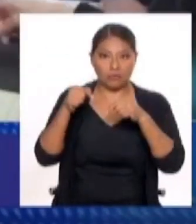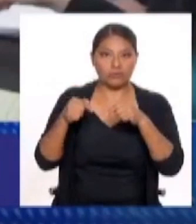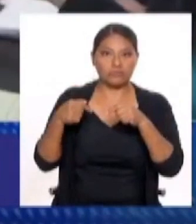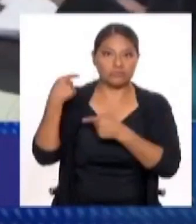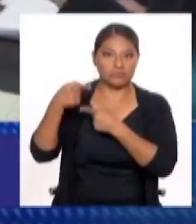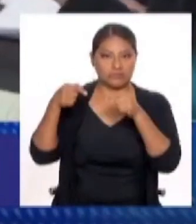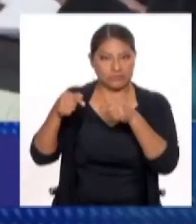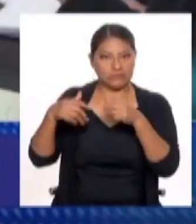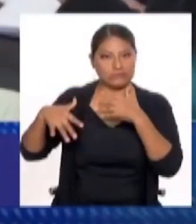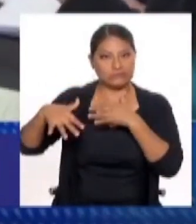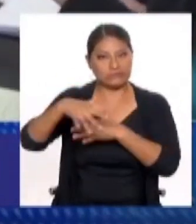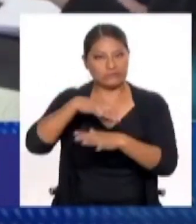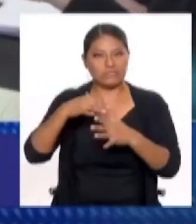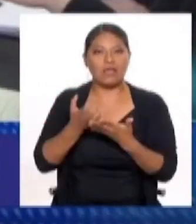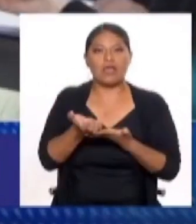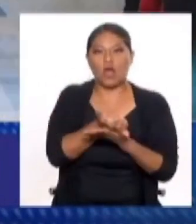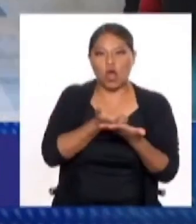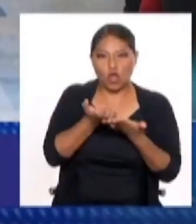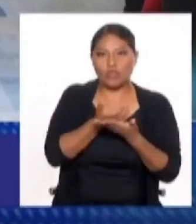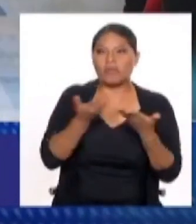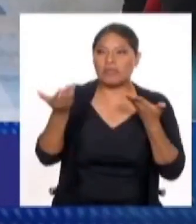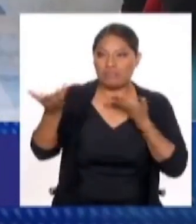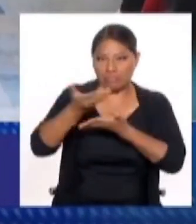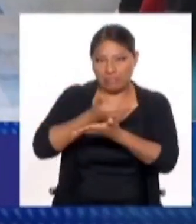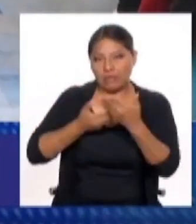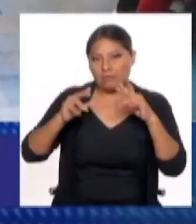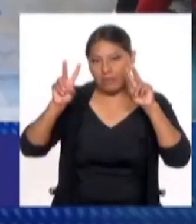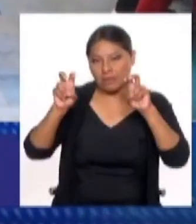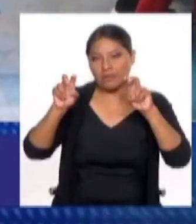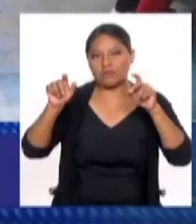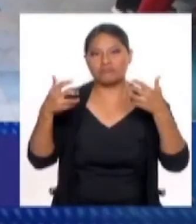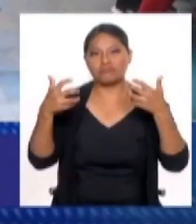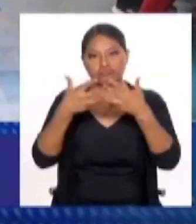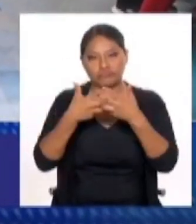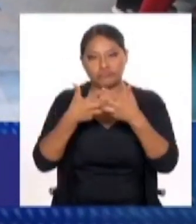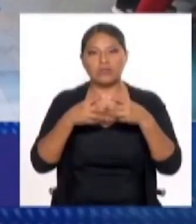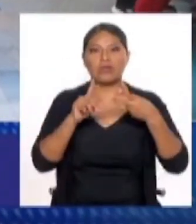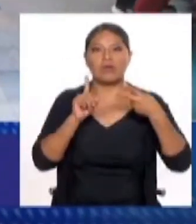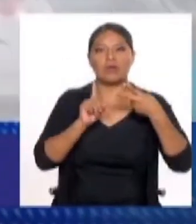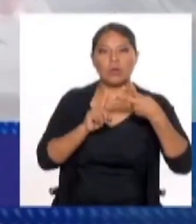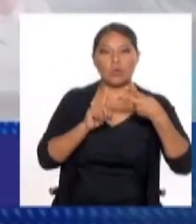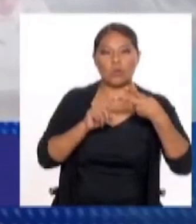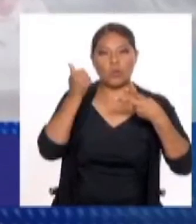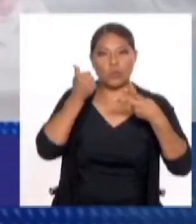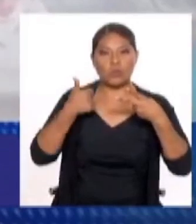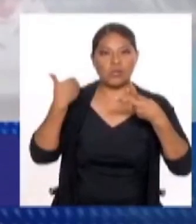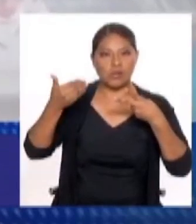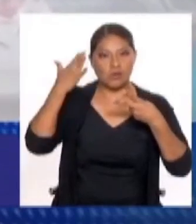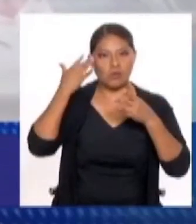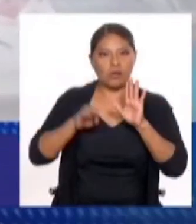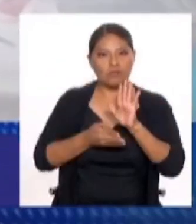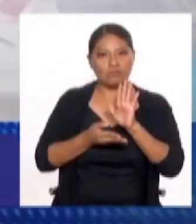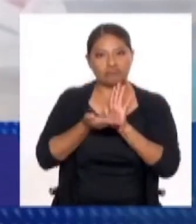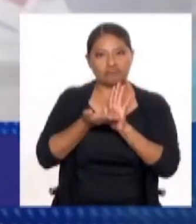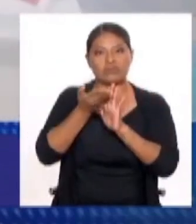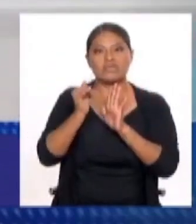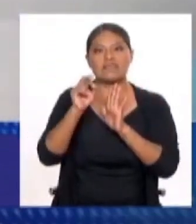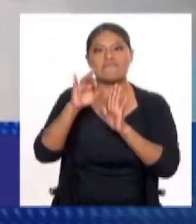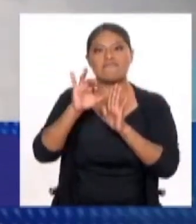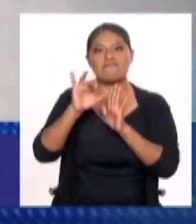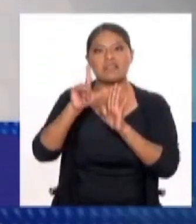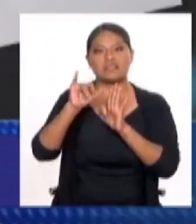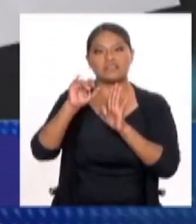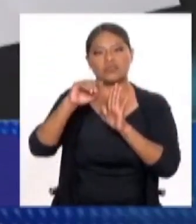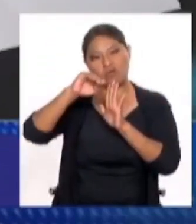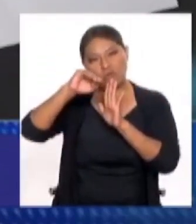que son la crisis económica, una presión inflacionaria importante, ahora solamente en mayo la inflación en Chile bajó hacia un